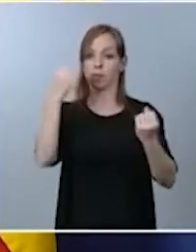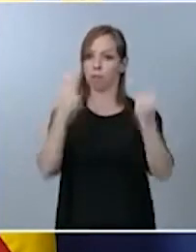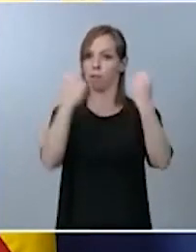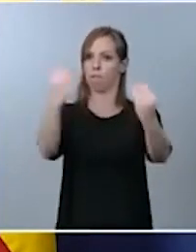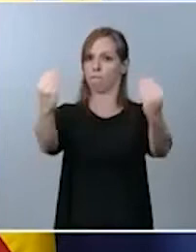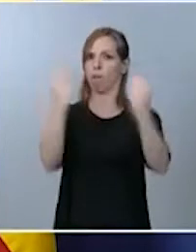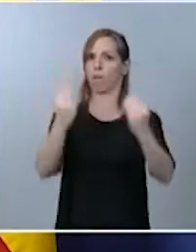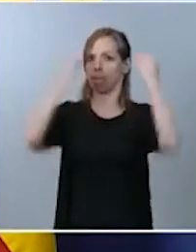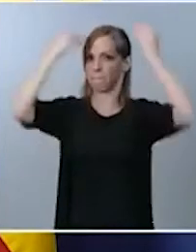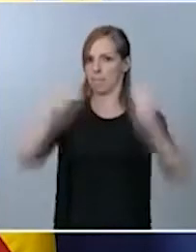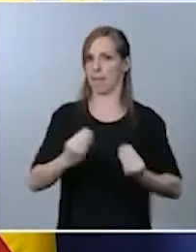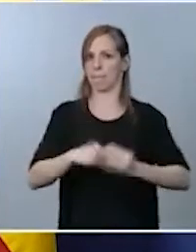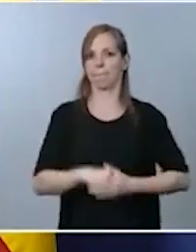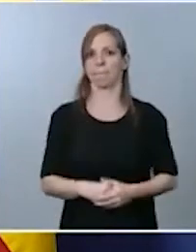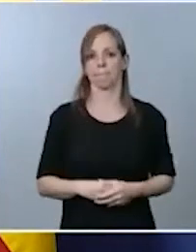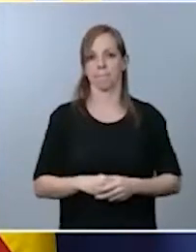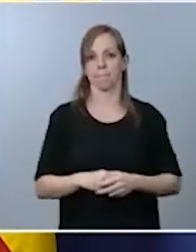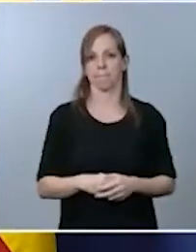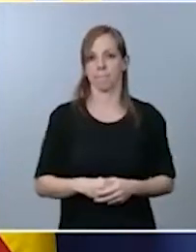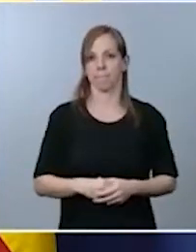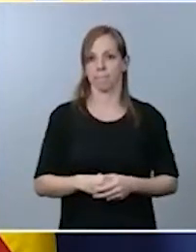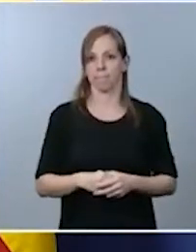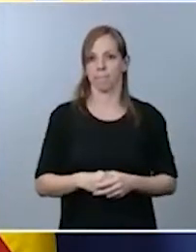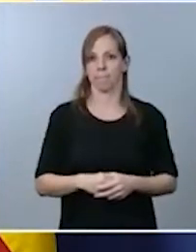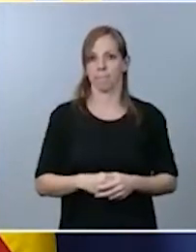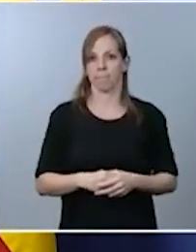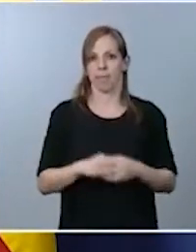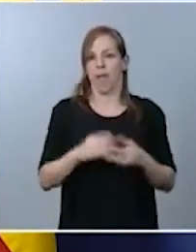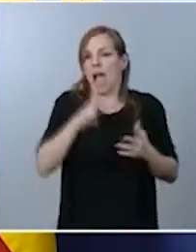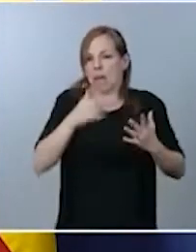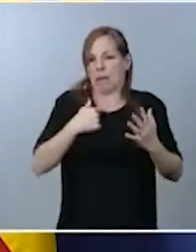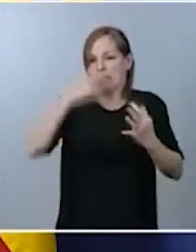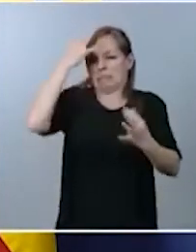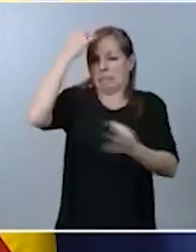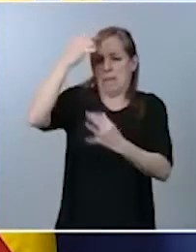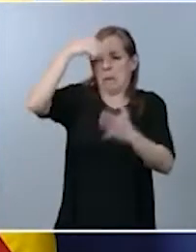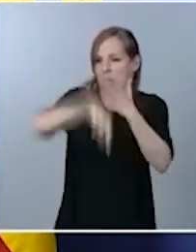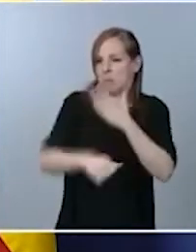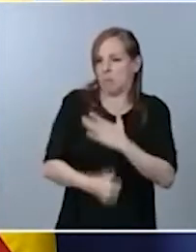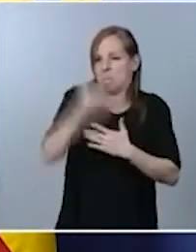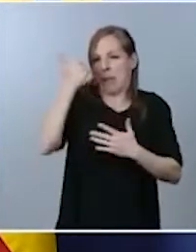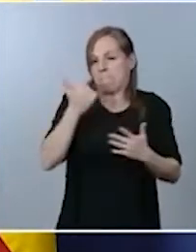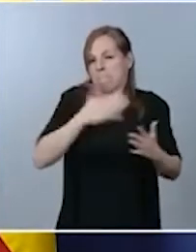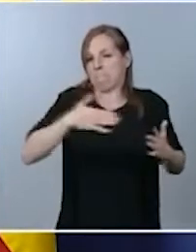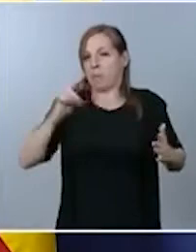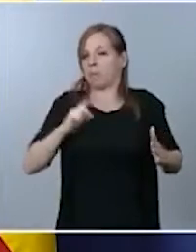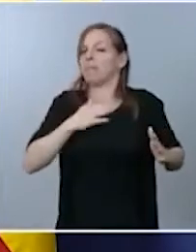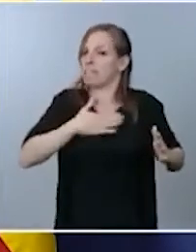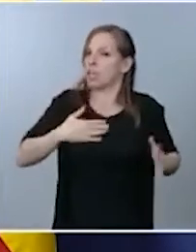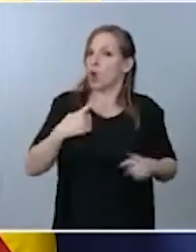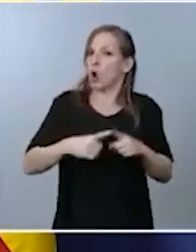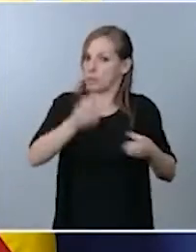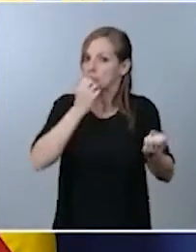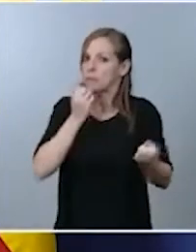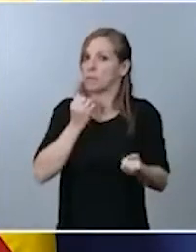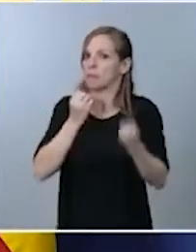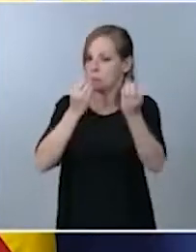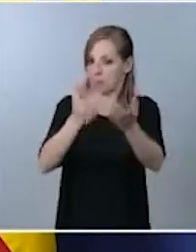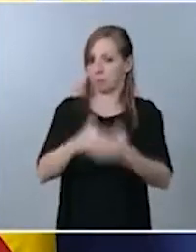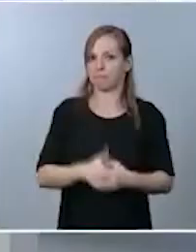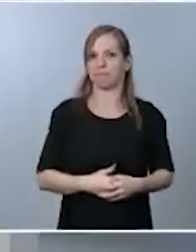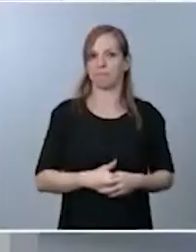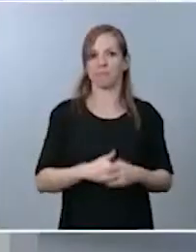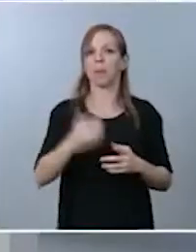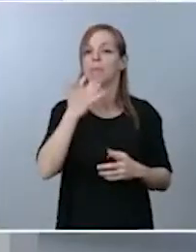Sin intención de ser exhaustivo en este momento, sí quiero destacarles algunos puntos. En el caso del uso del